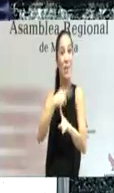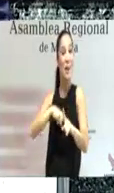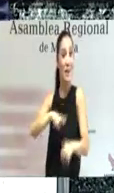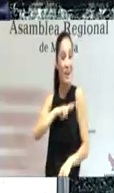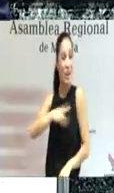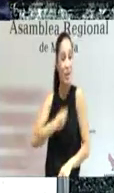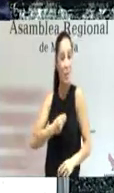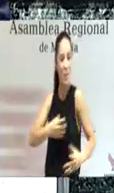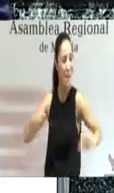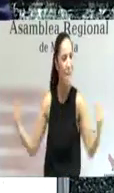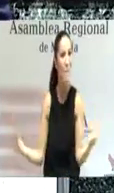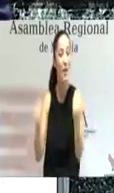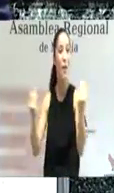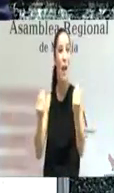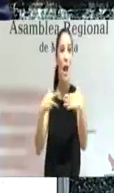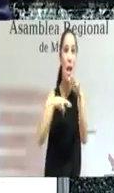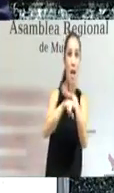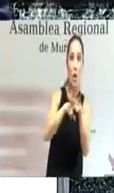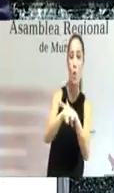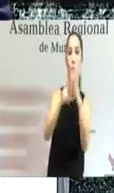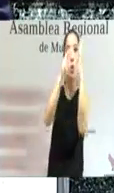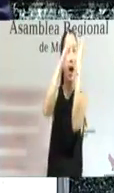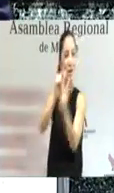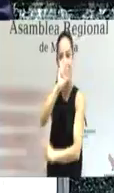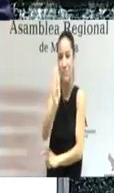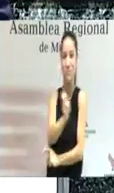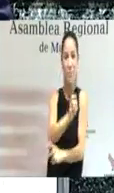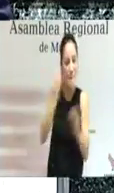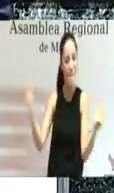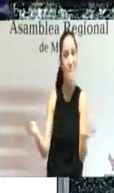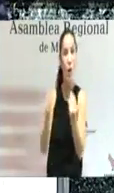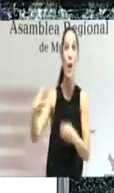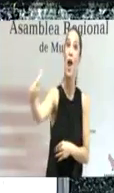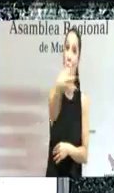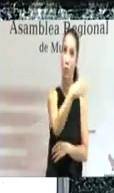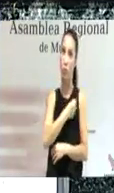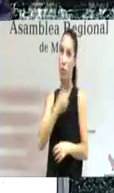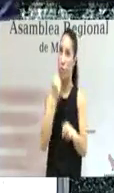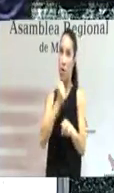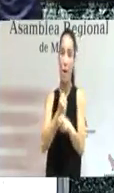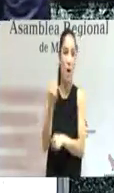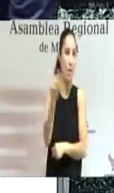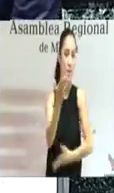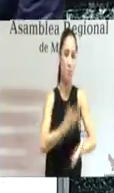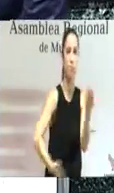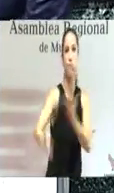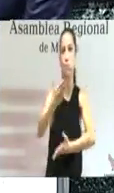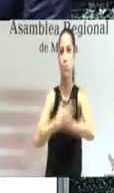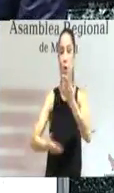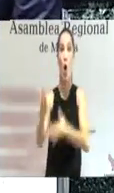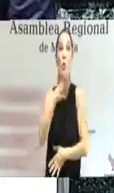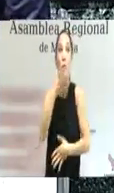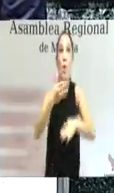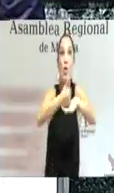administración nuestros recursos es un trabajo que hemos de realizar también todo porque todo nos debemos a los